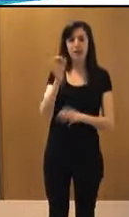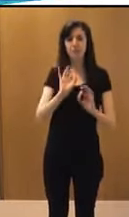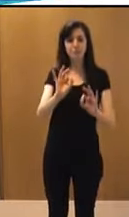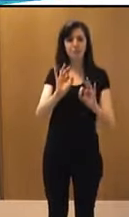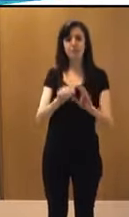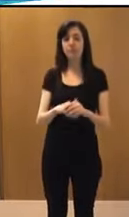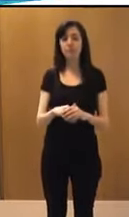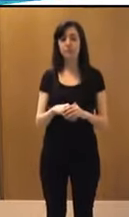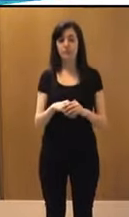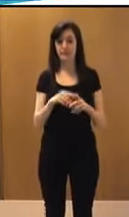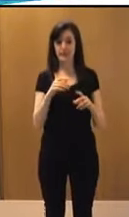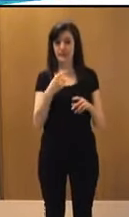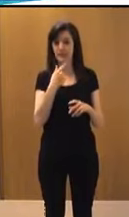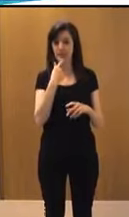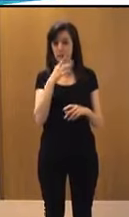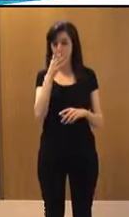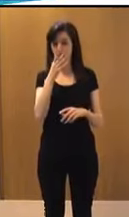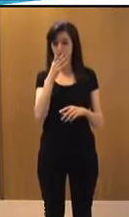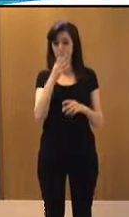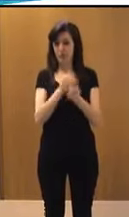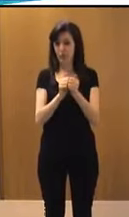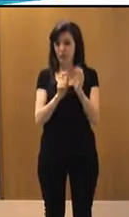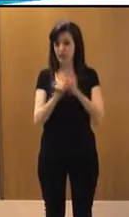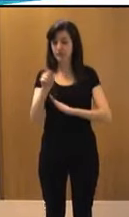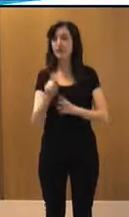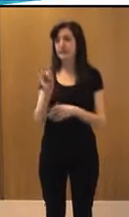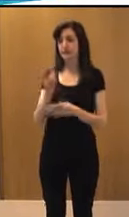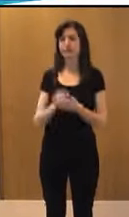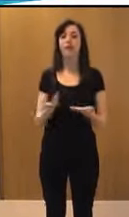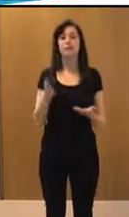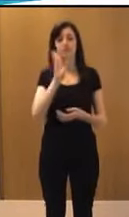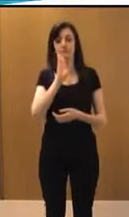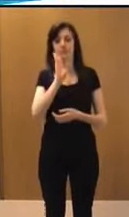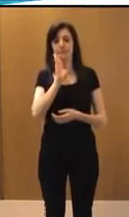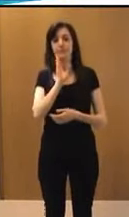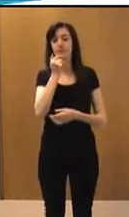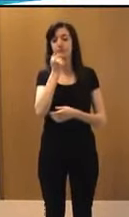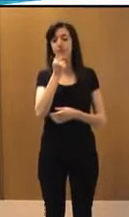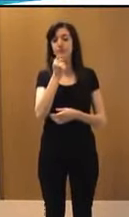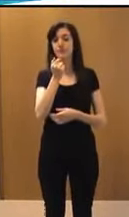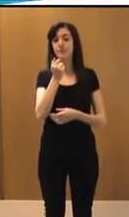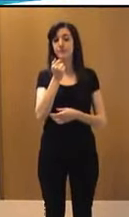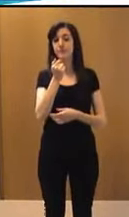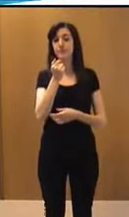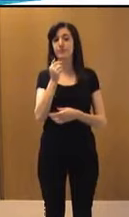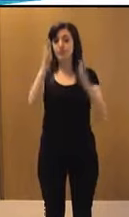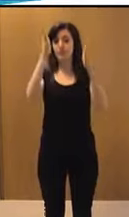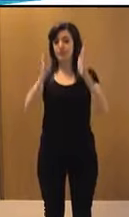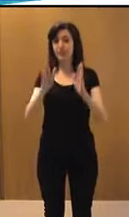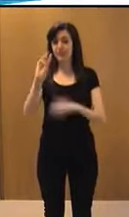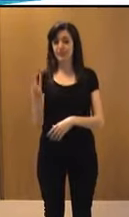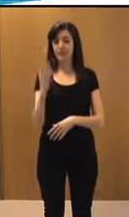¿Te refieres para el desarrollo de videojuegos? Sí, antes comentaba que en el tercer bloque